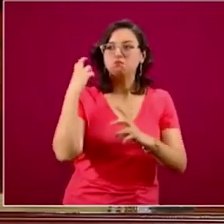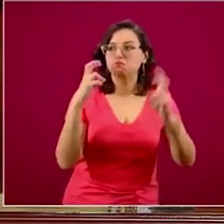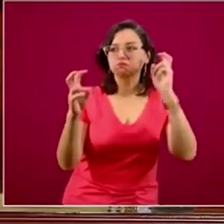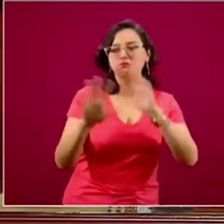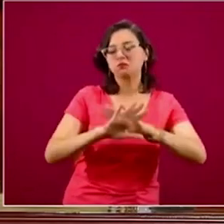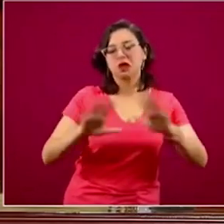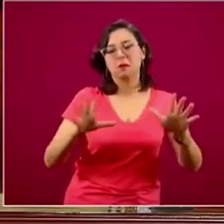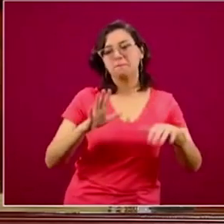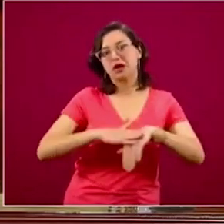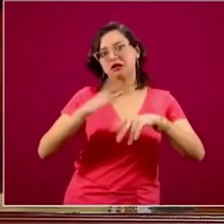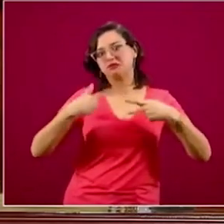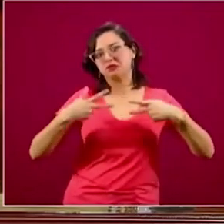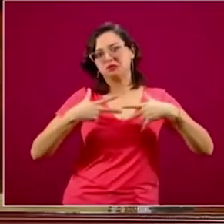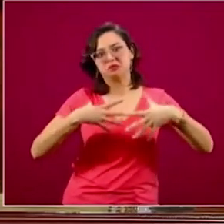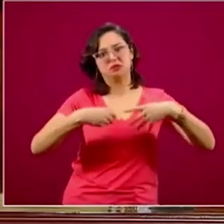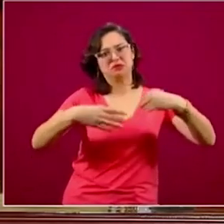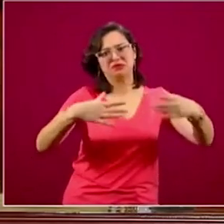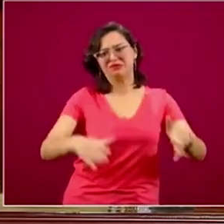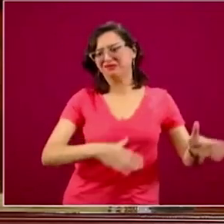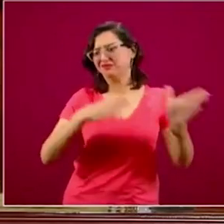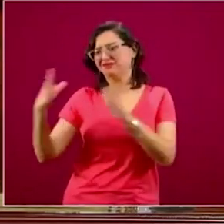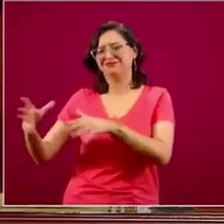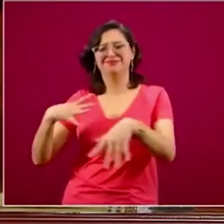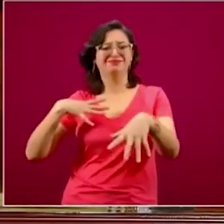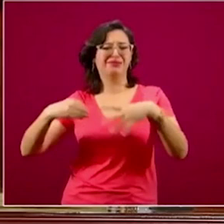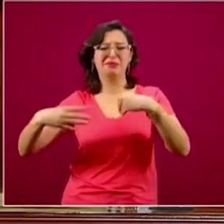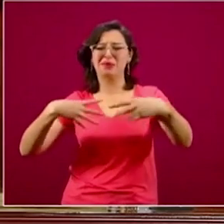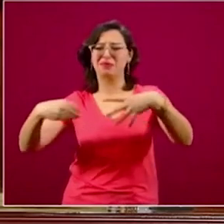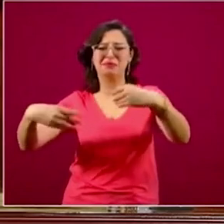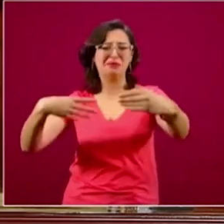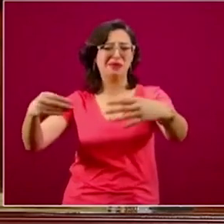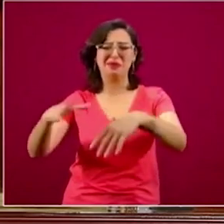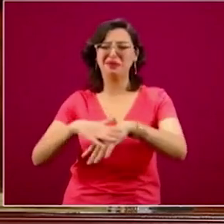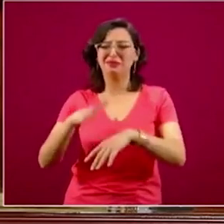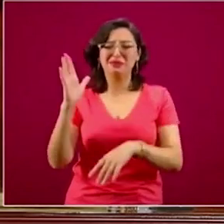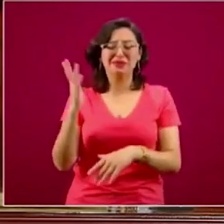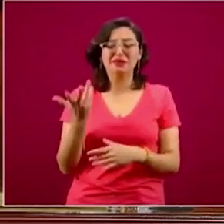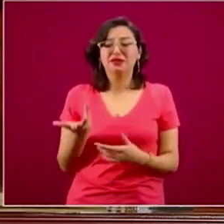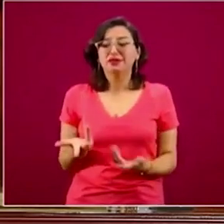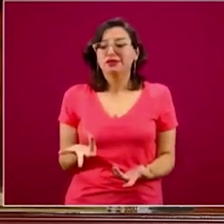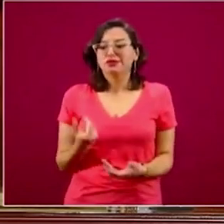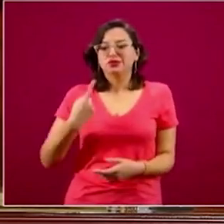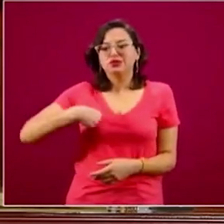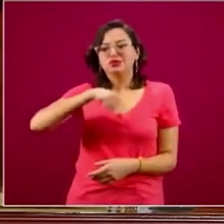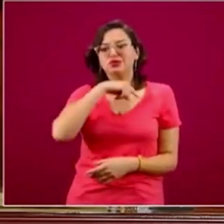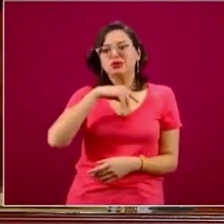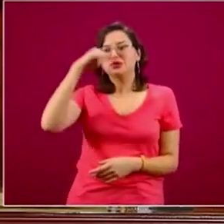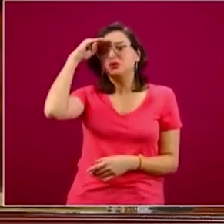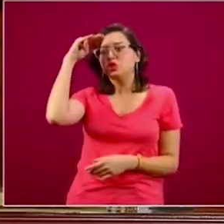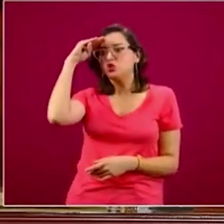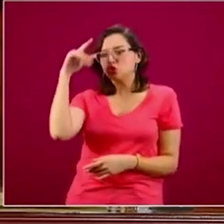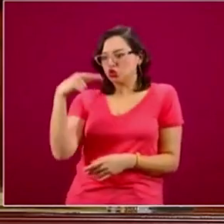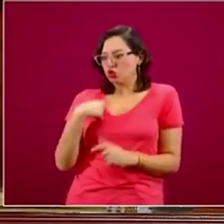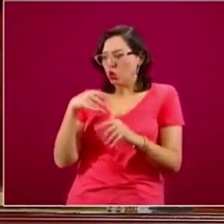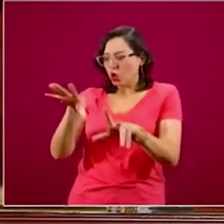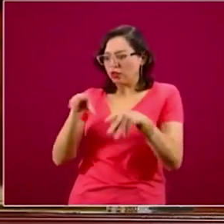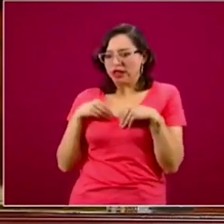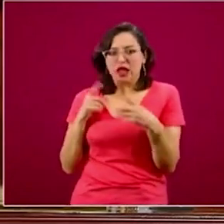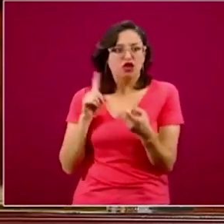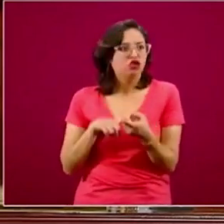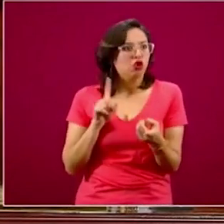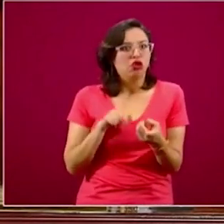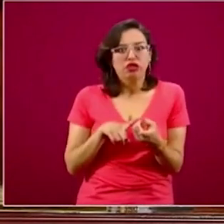en el escenario 3 aún más. La pregunta más importante que debemos de hacernos no es en dónde me contagié,